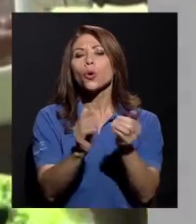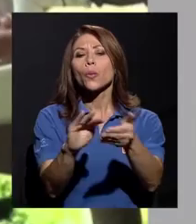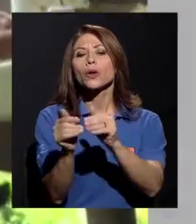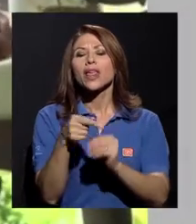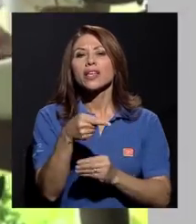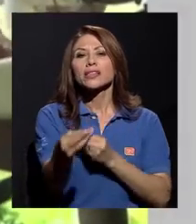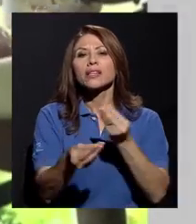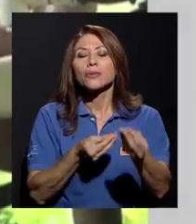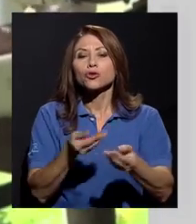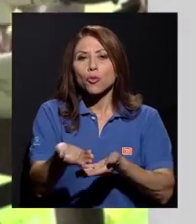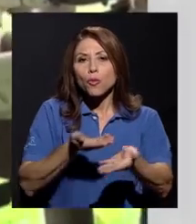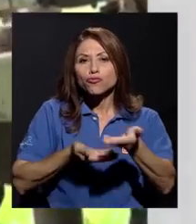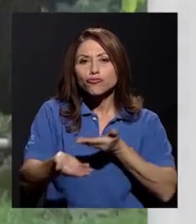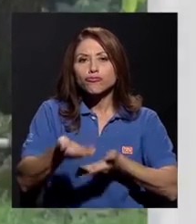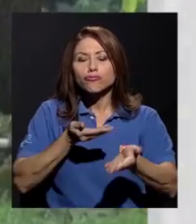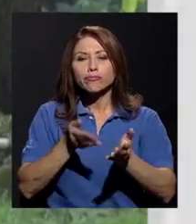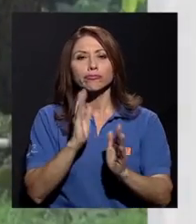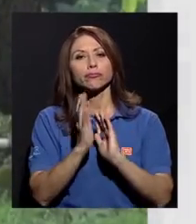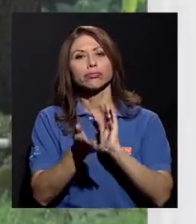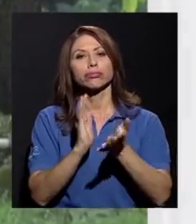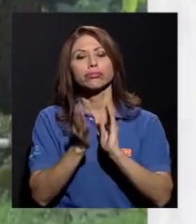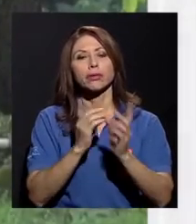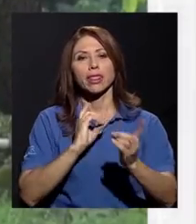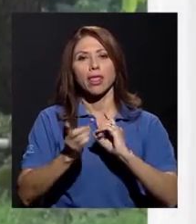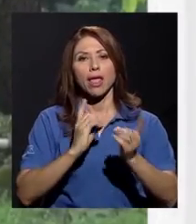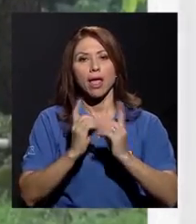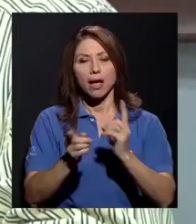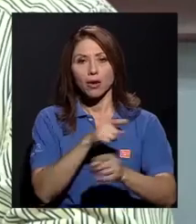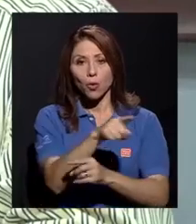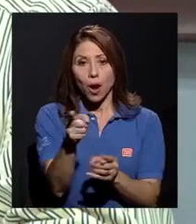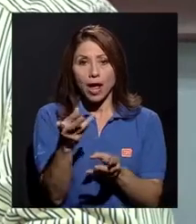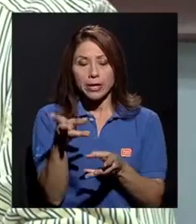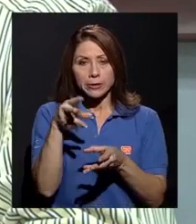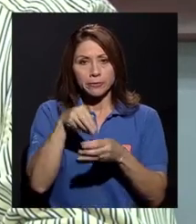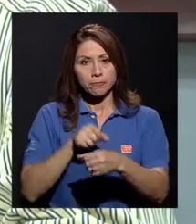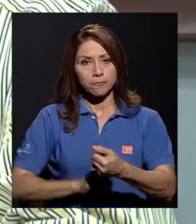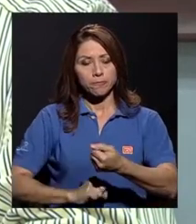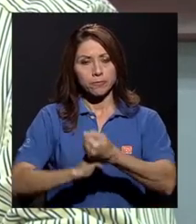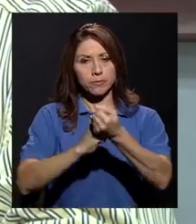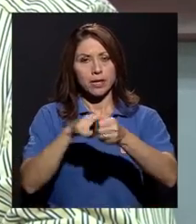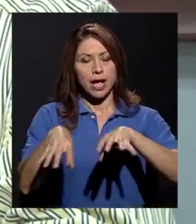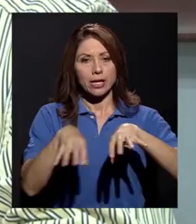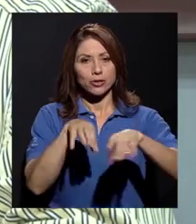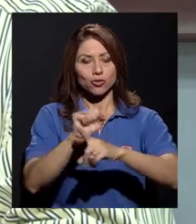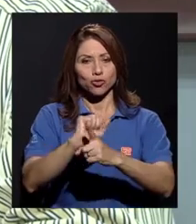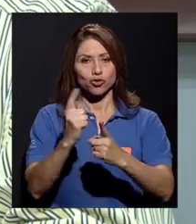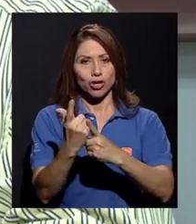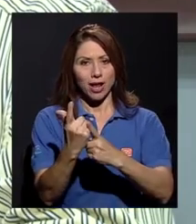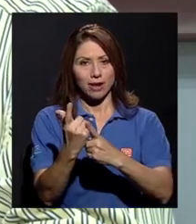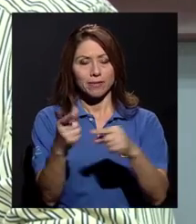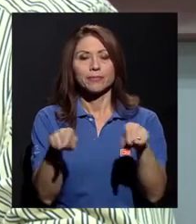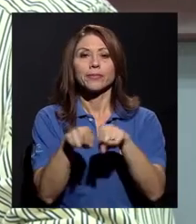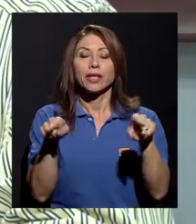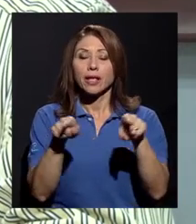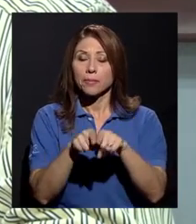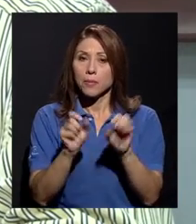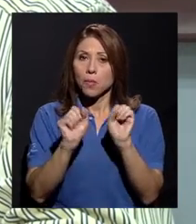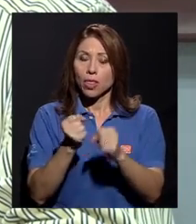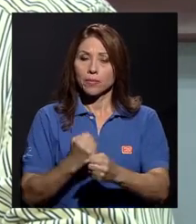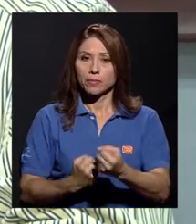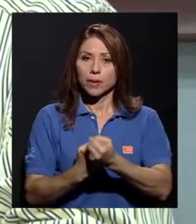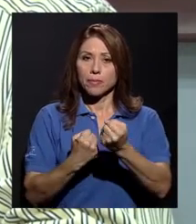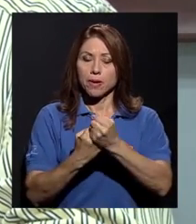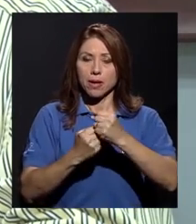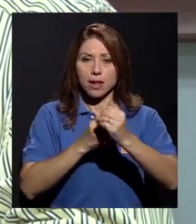es un diálogo, a partir del cual se nutre la acción social misma y de vuelta se realimenta la investigación